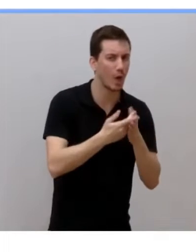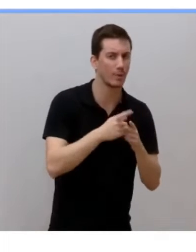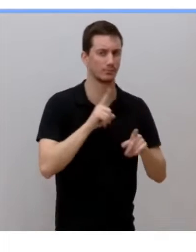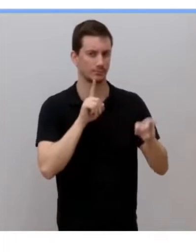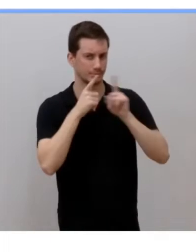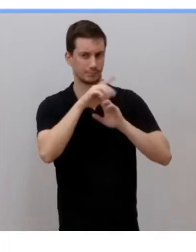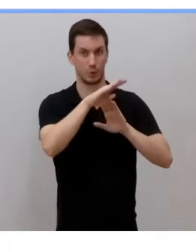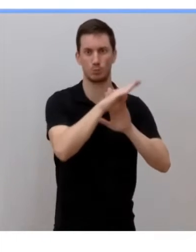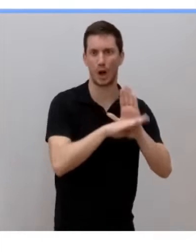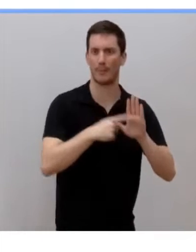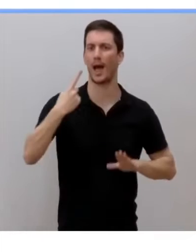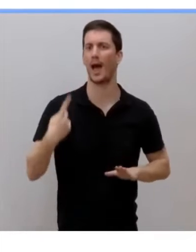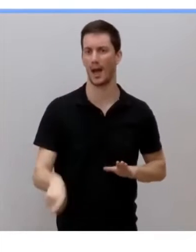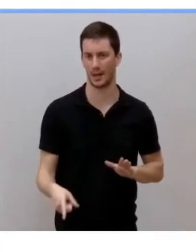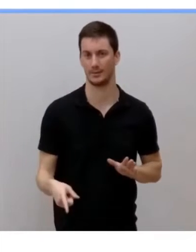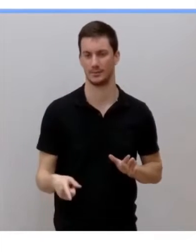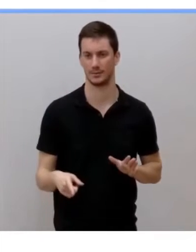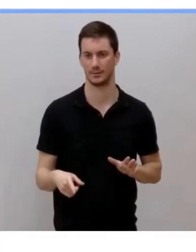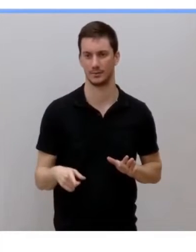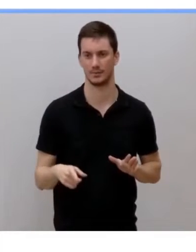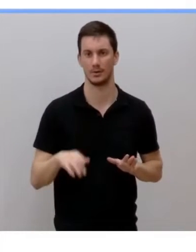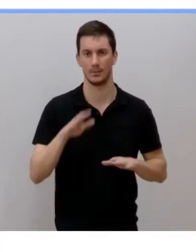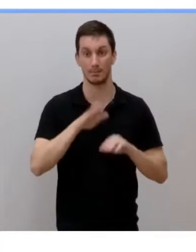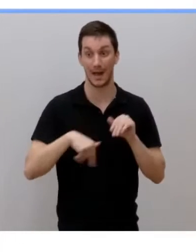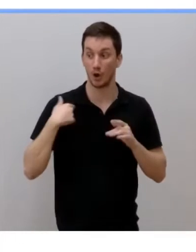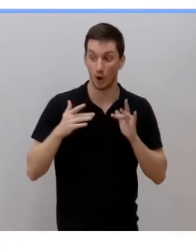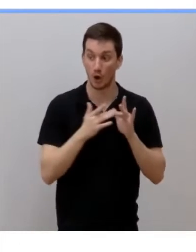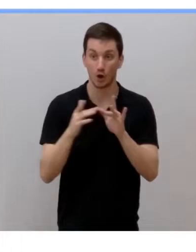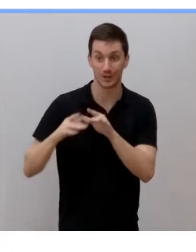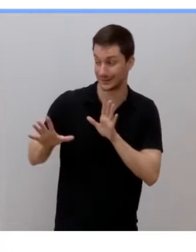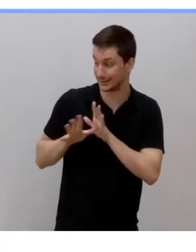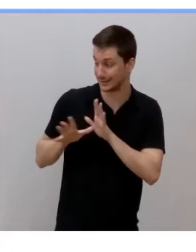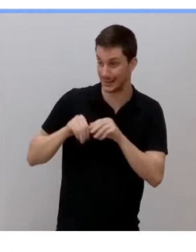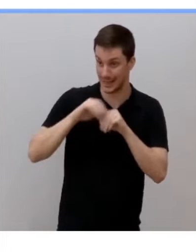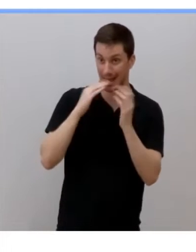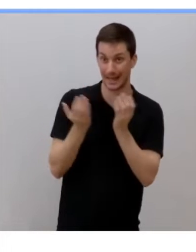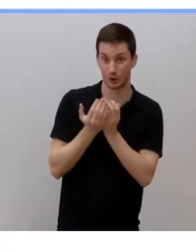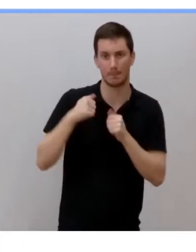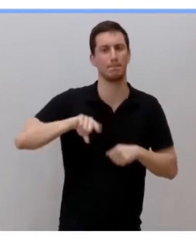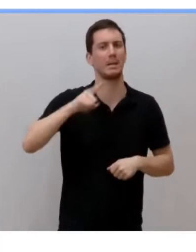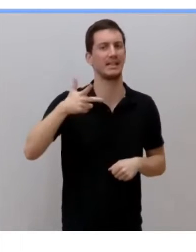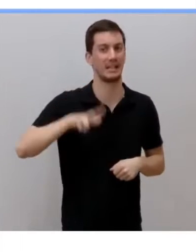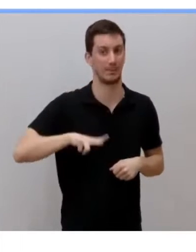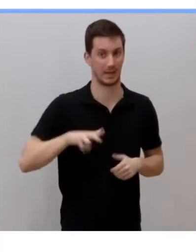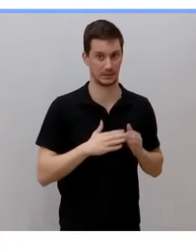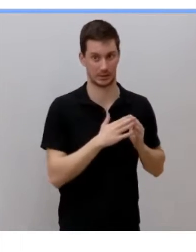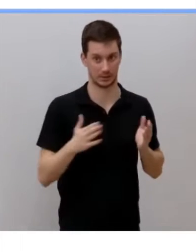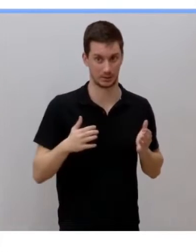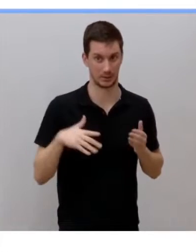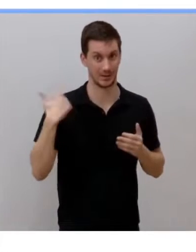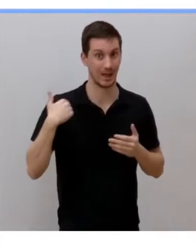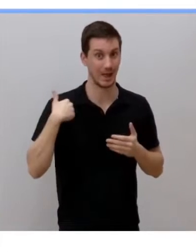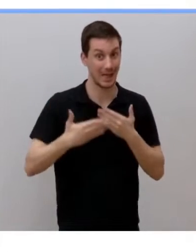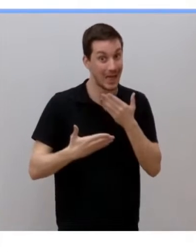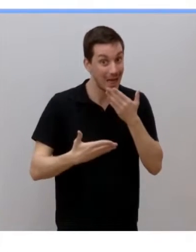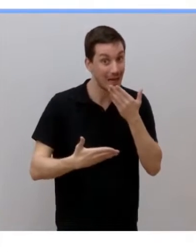a la presencia de contatos estrechos en las escuelas durante este primer trimestre. De hecho, lo empezó haciendo al